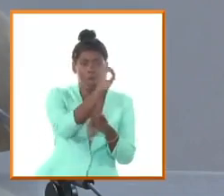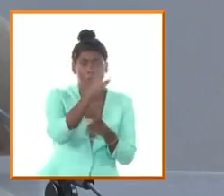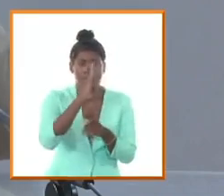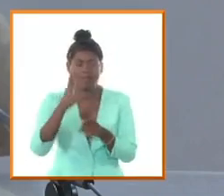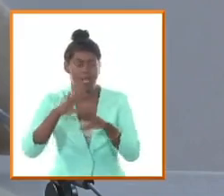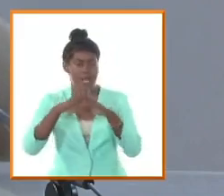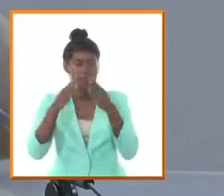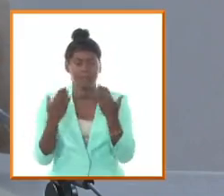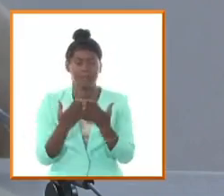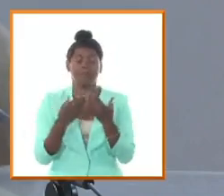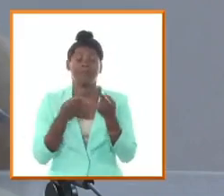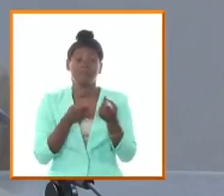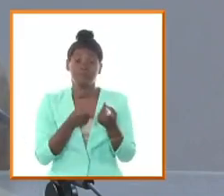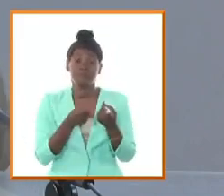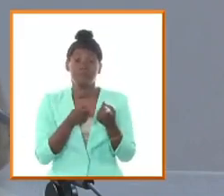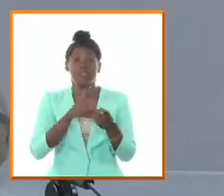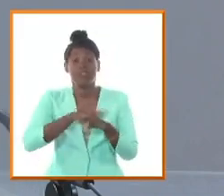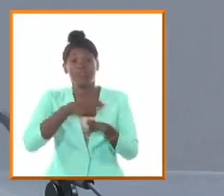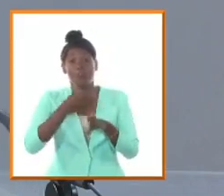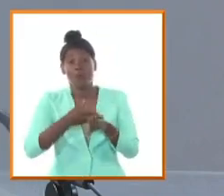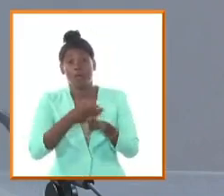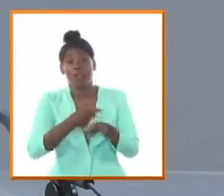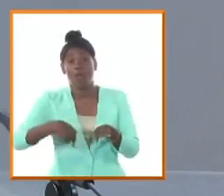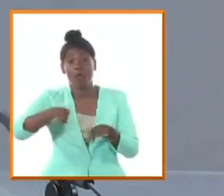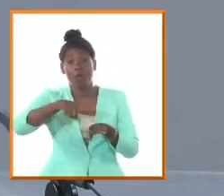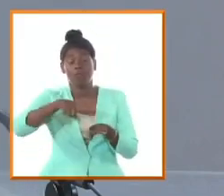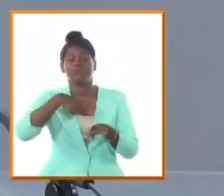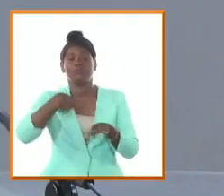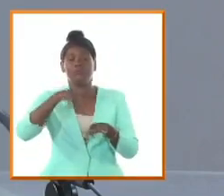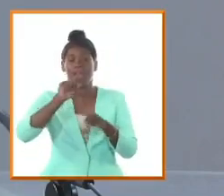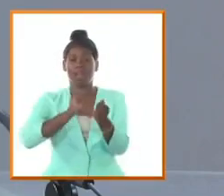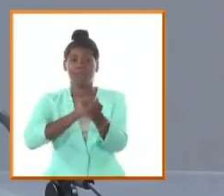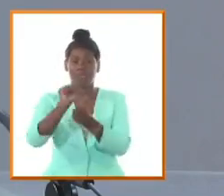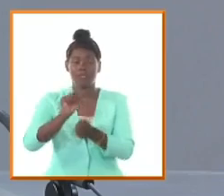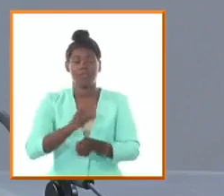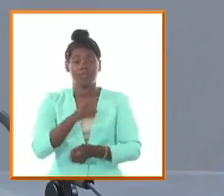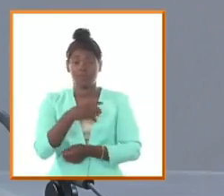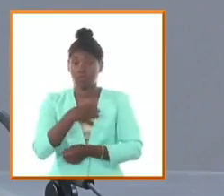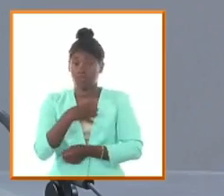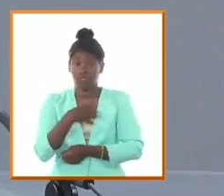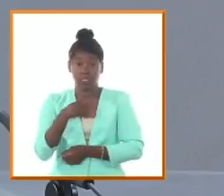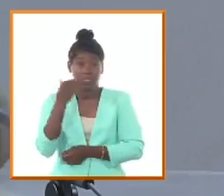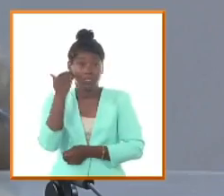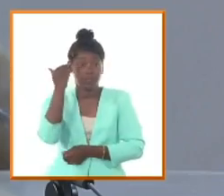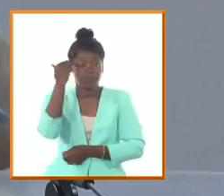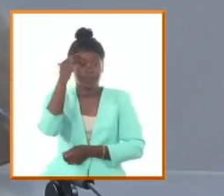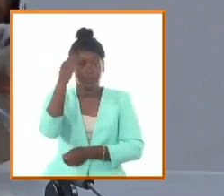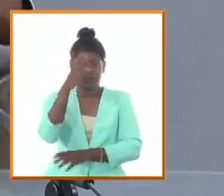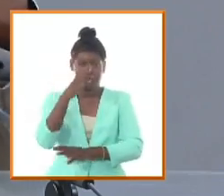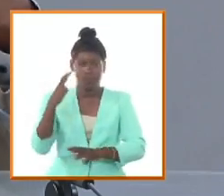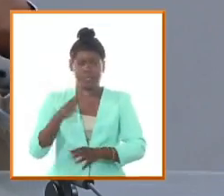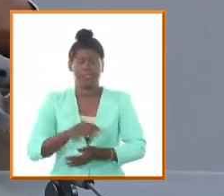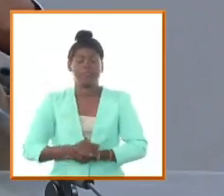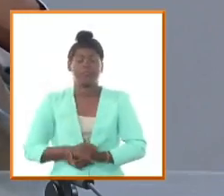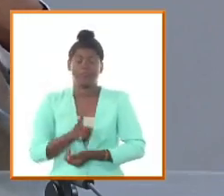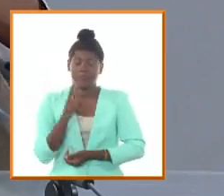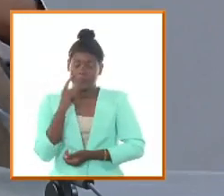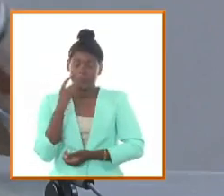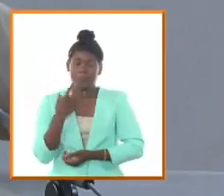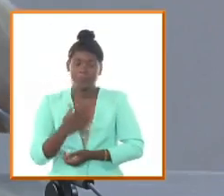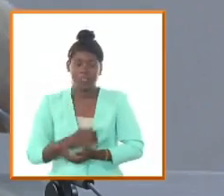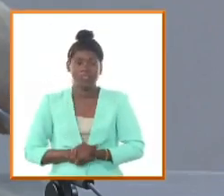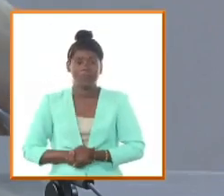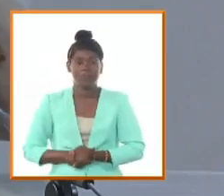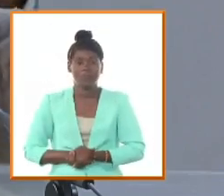construir un modelo de dirección muy eficiente yo creo que ahí hay otro valor tremendo de la proyección de